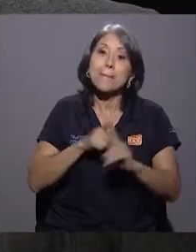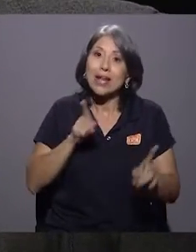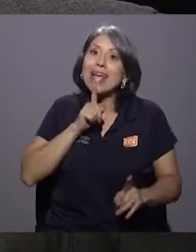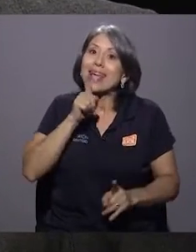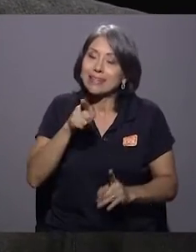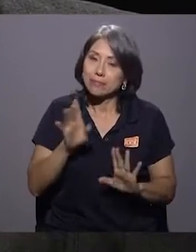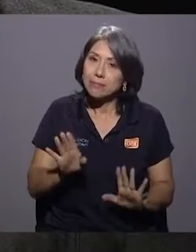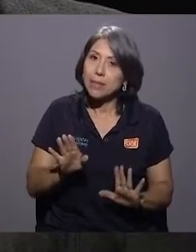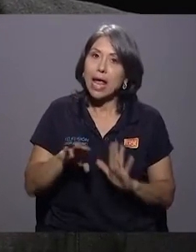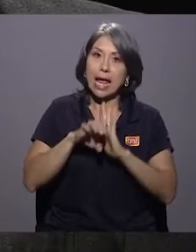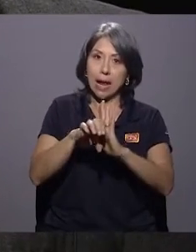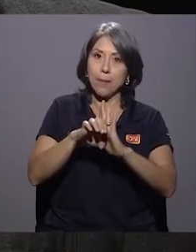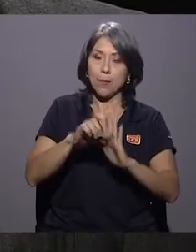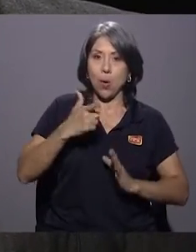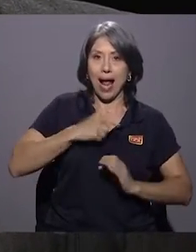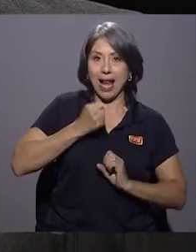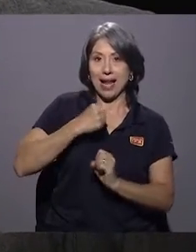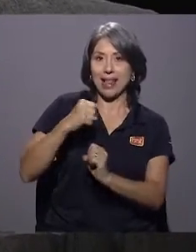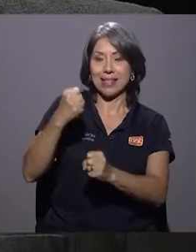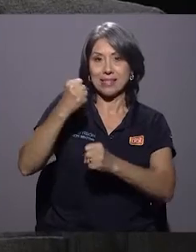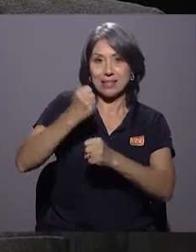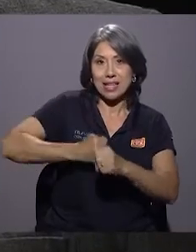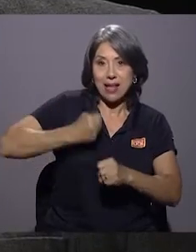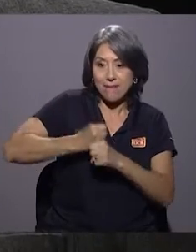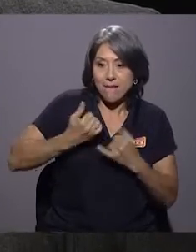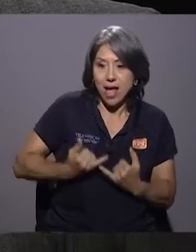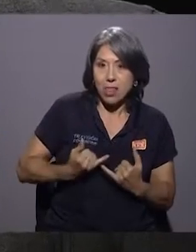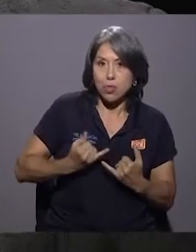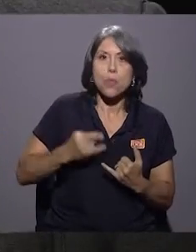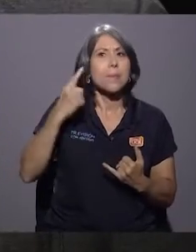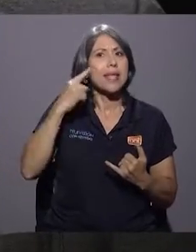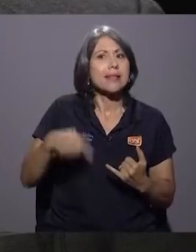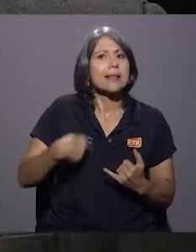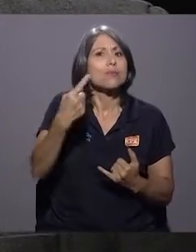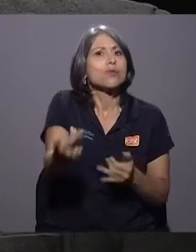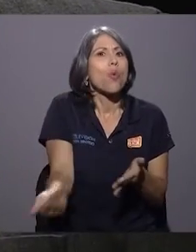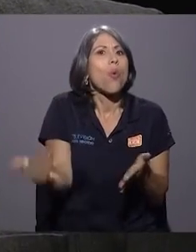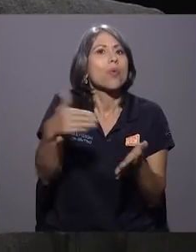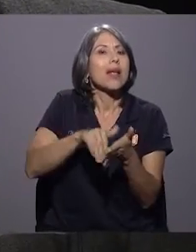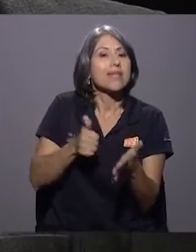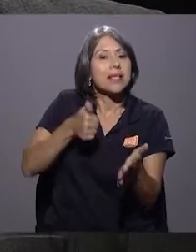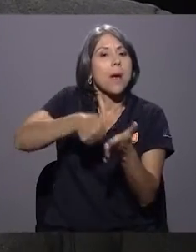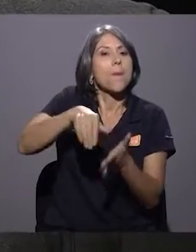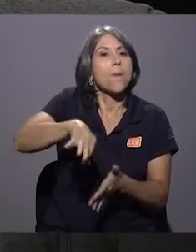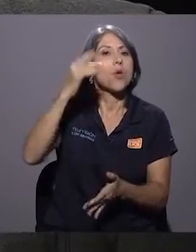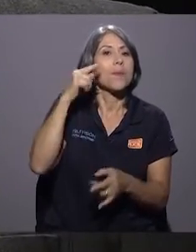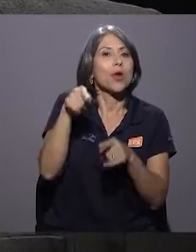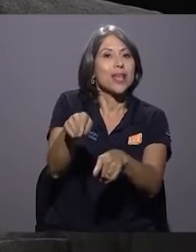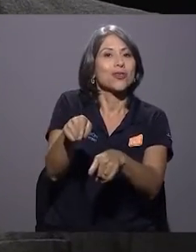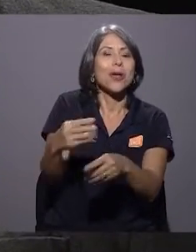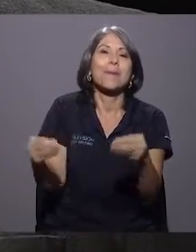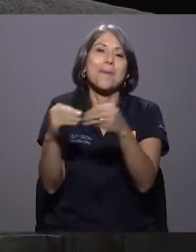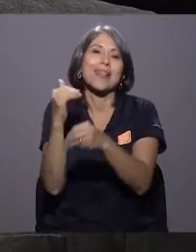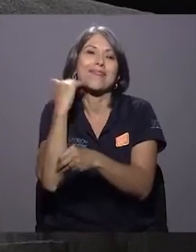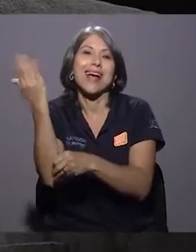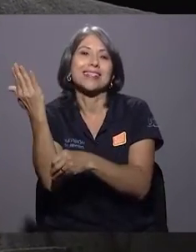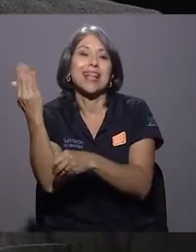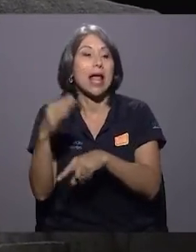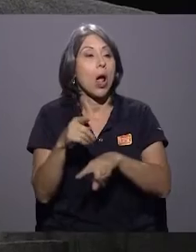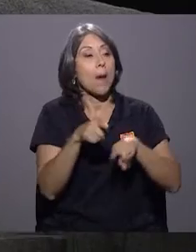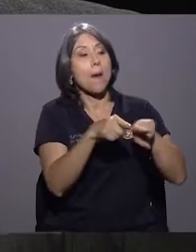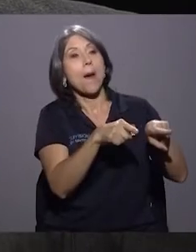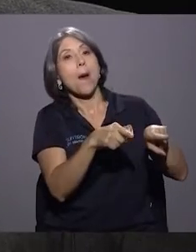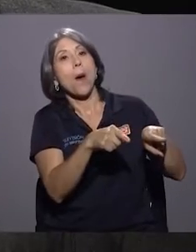los alcaldes en funciones, aspirar a reelegirse es mucho más fácil que para un candidato que está